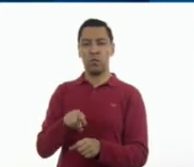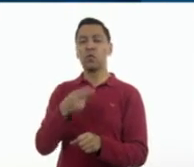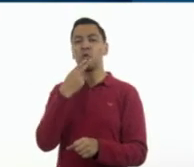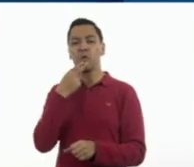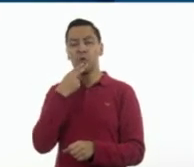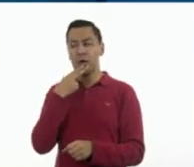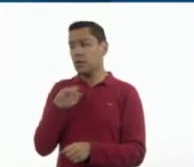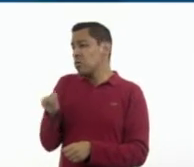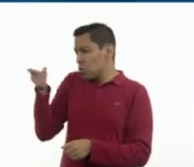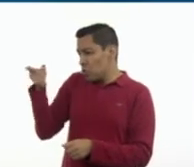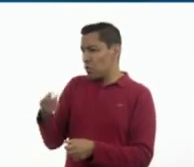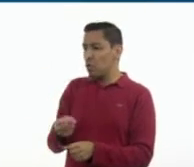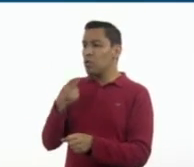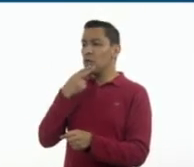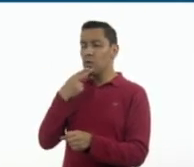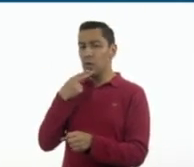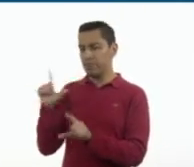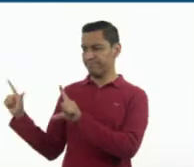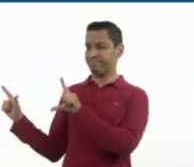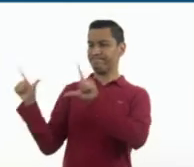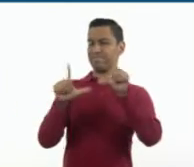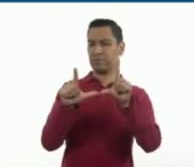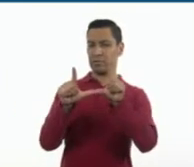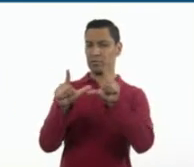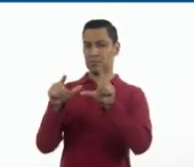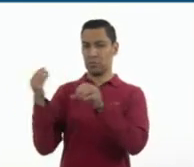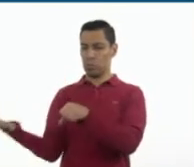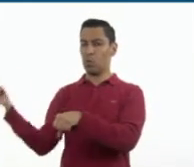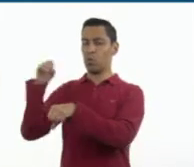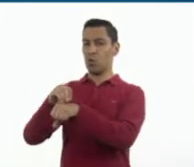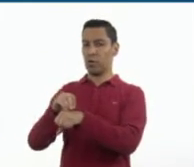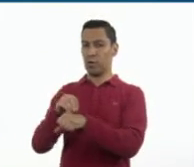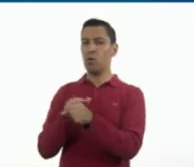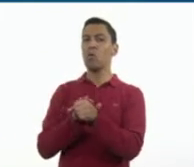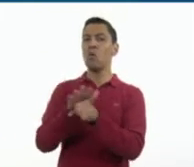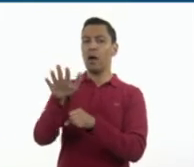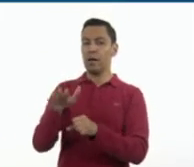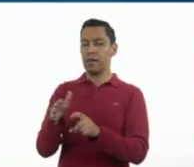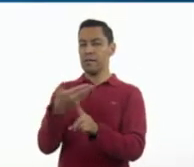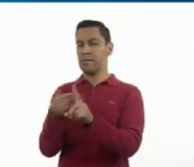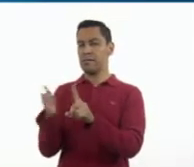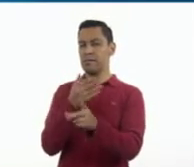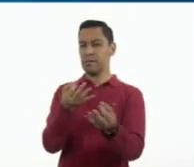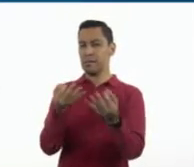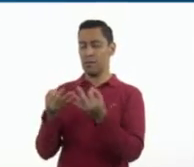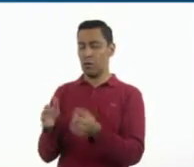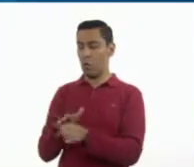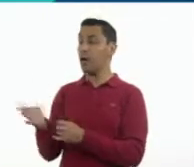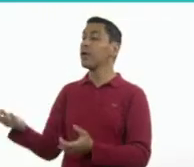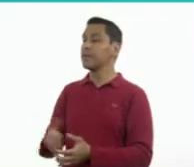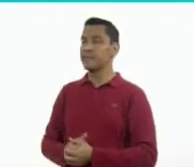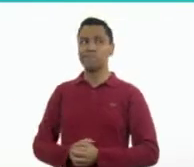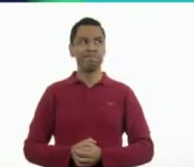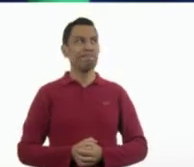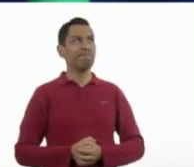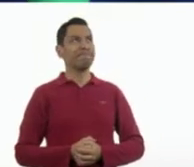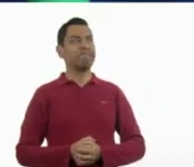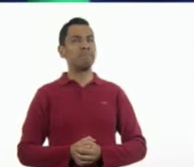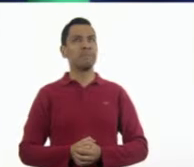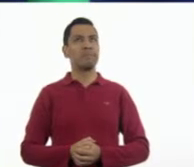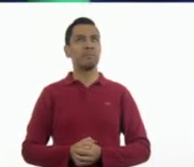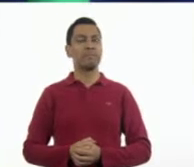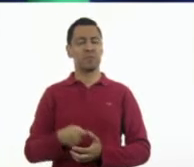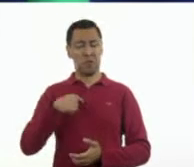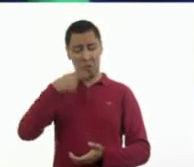gustaría utilizar si quisieras persuadir a la gente a través de este anuncio? Yo